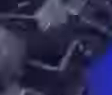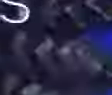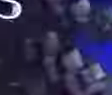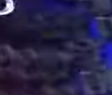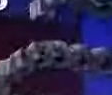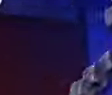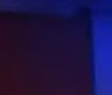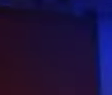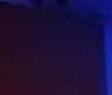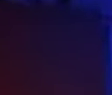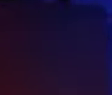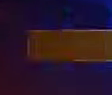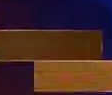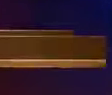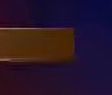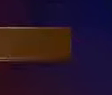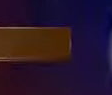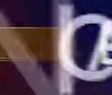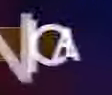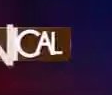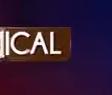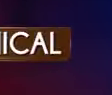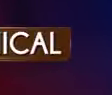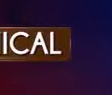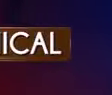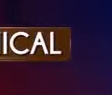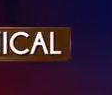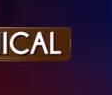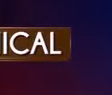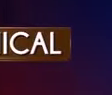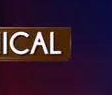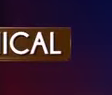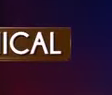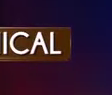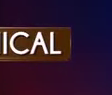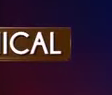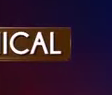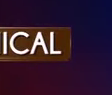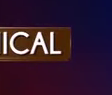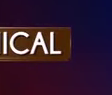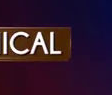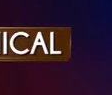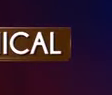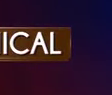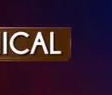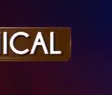Regresamos con TBL Noticias Dominical, luego de la siguiente pausa promocional.